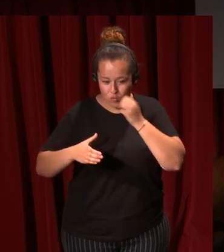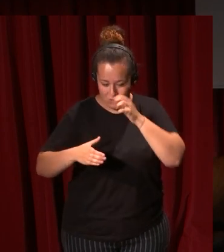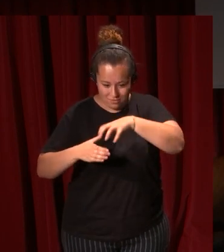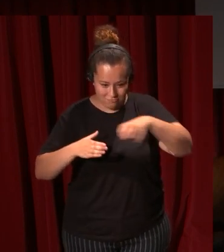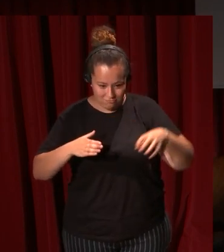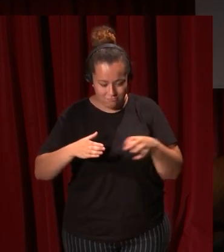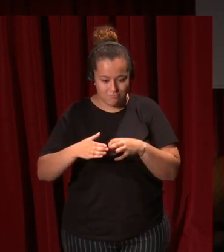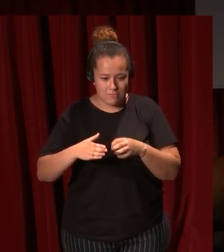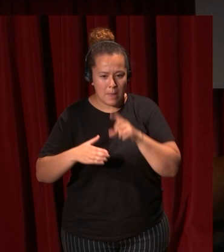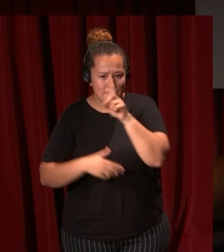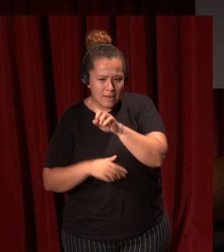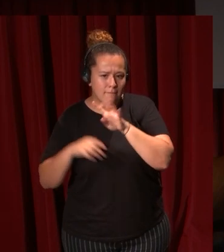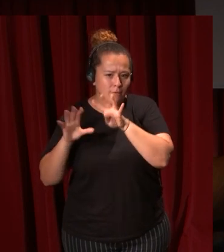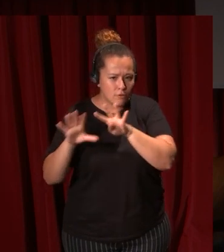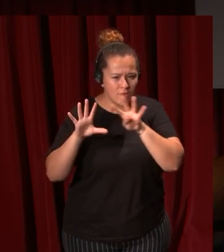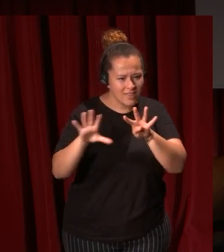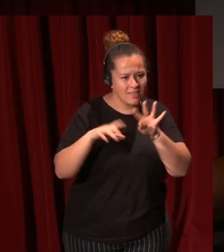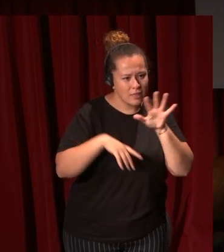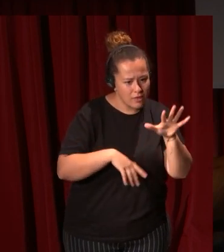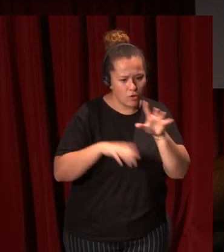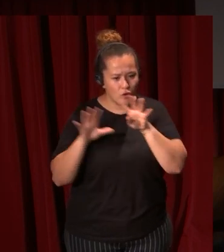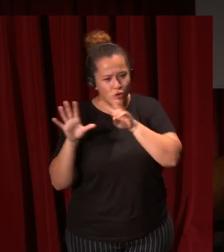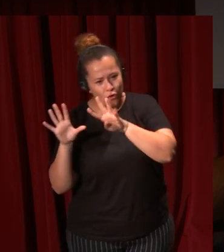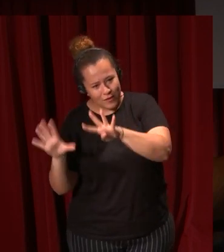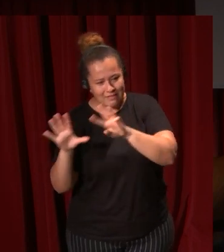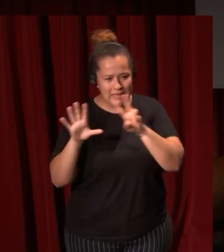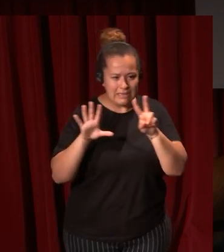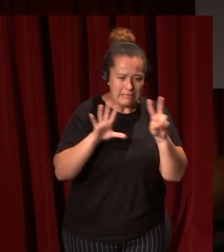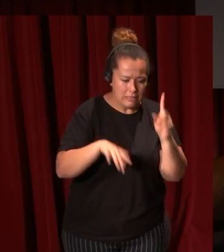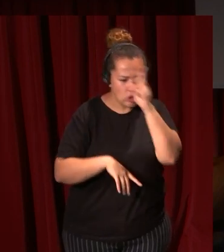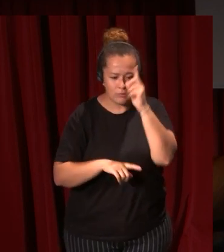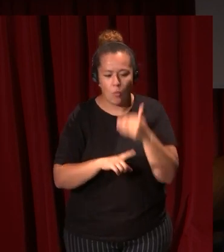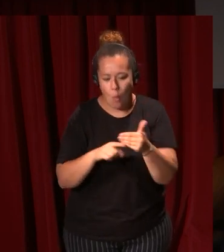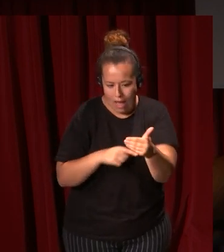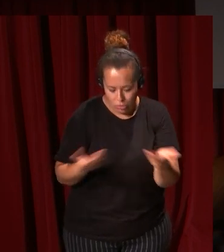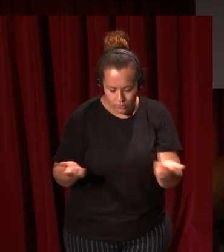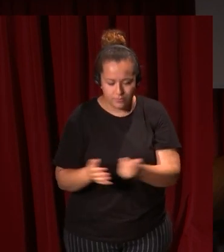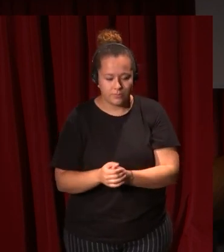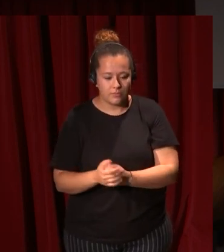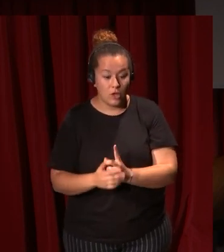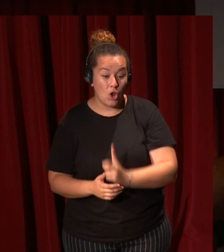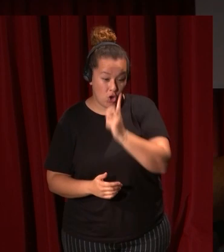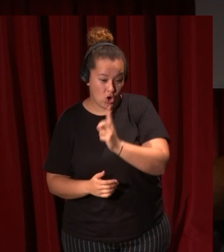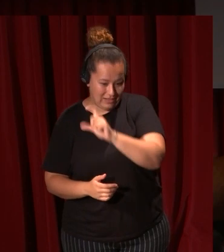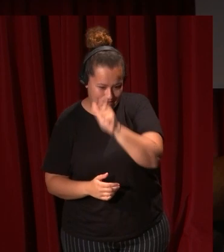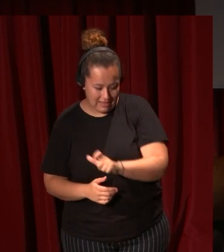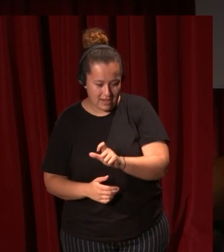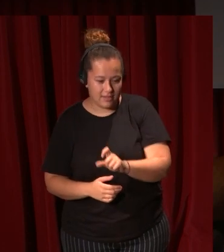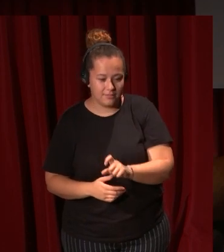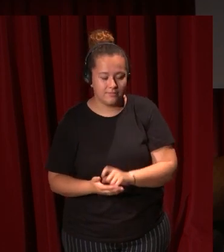no sabemos exactamente cuándo lo pintó norte de Italia finales del siglo XVI lo mismo sucede en otros lugares de Europa